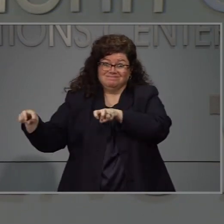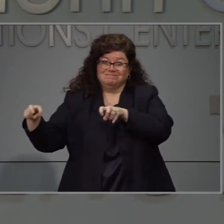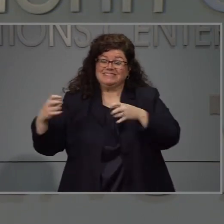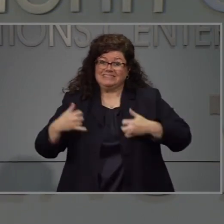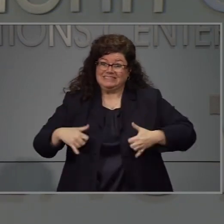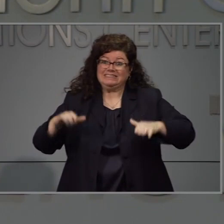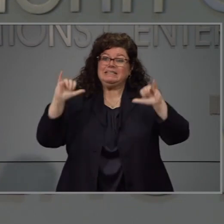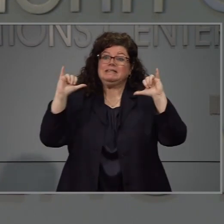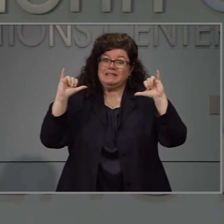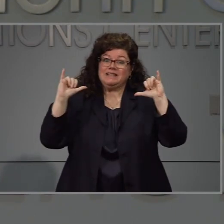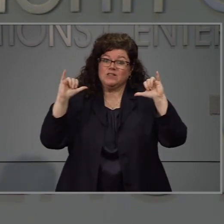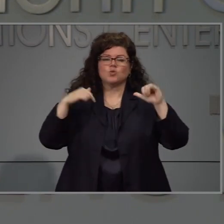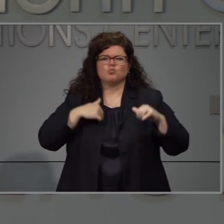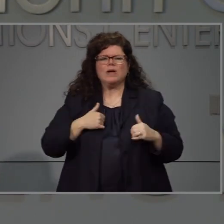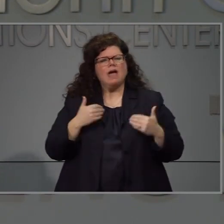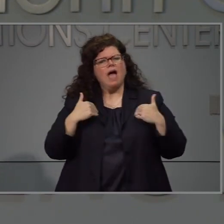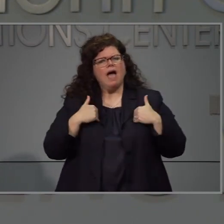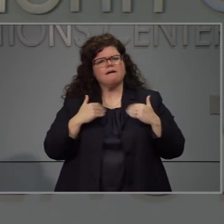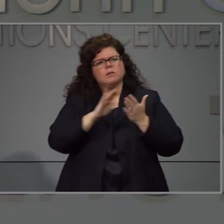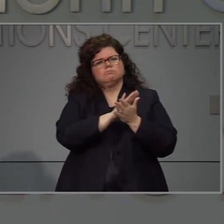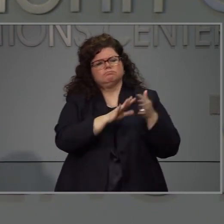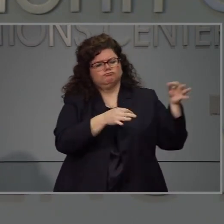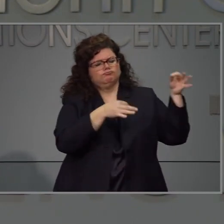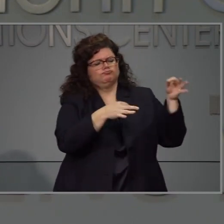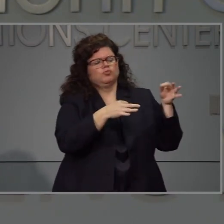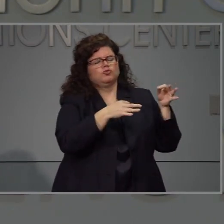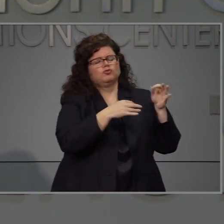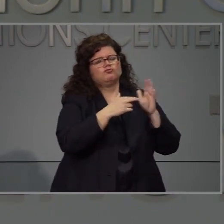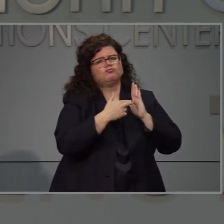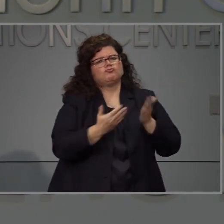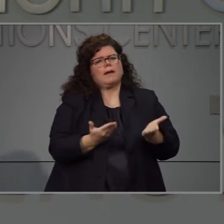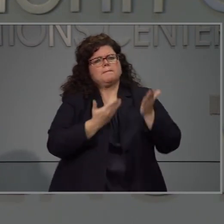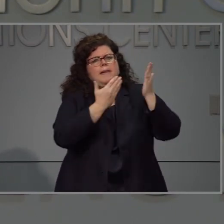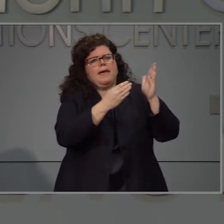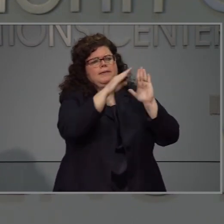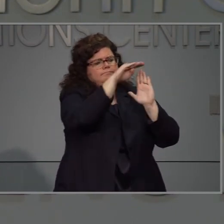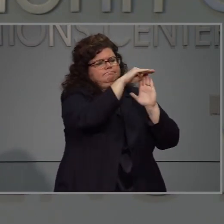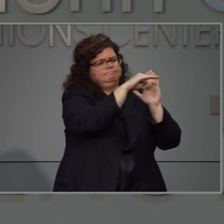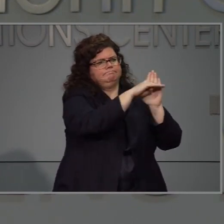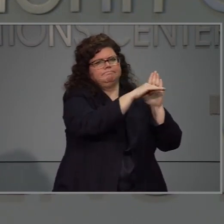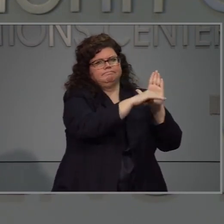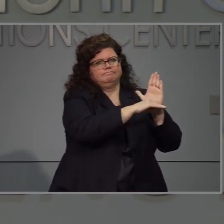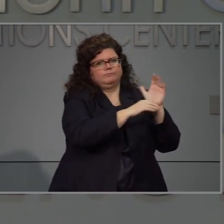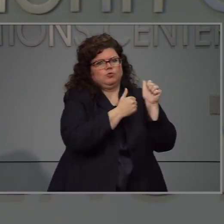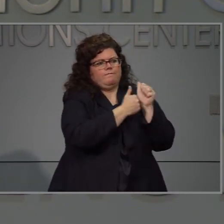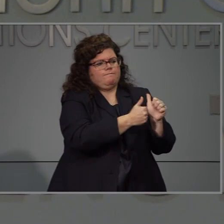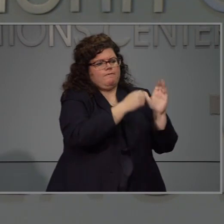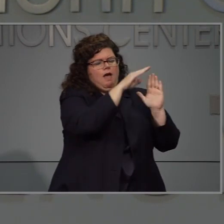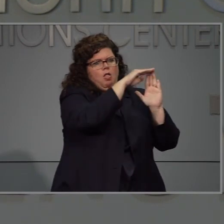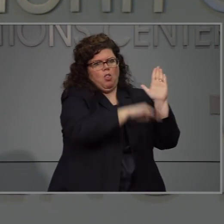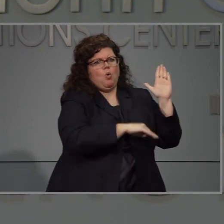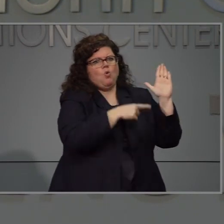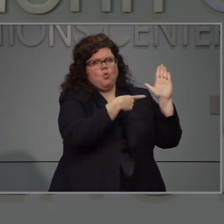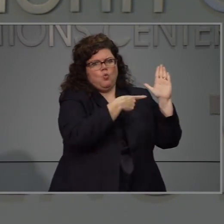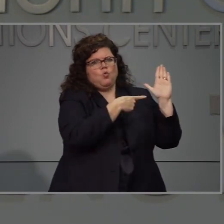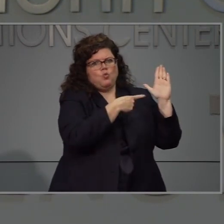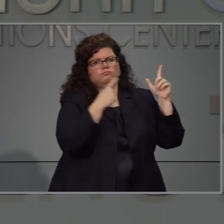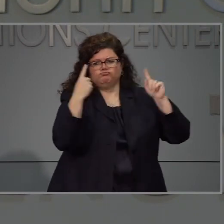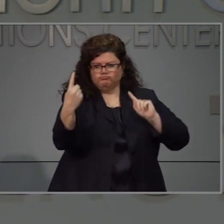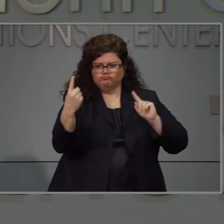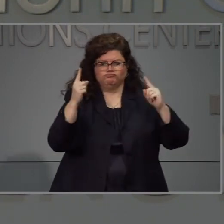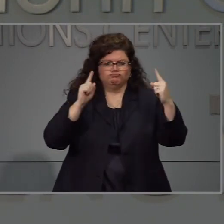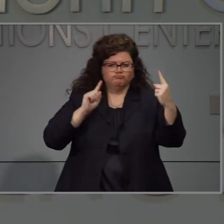recomendaciones para personas que están en reuniones o en servicios religiosos y yo espero